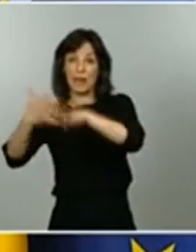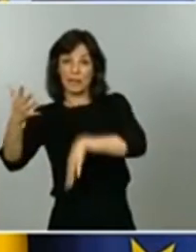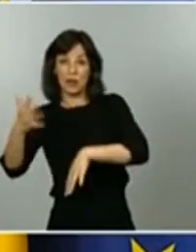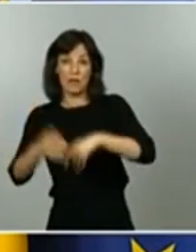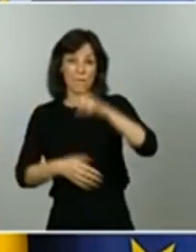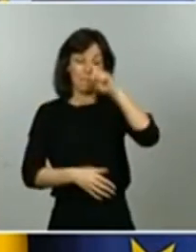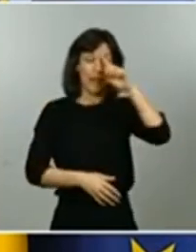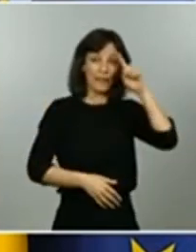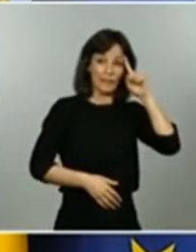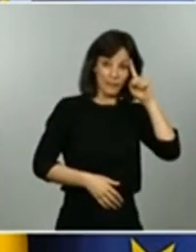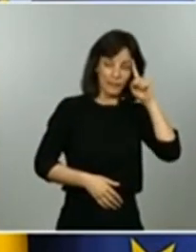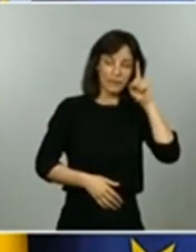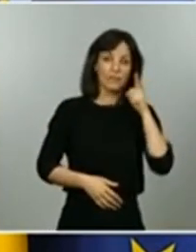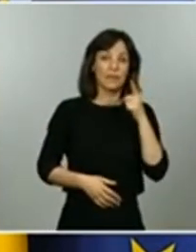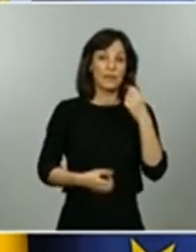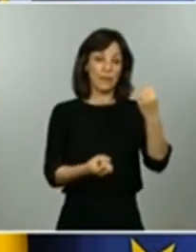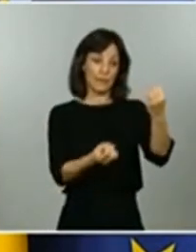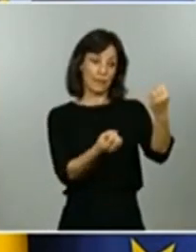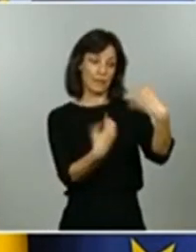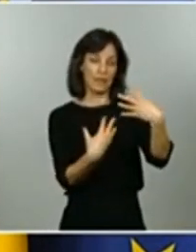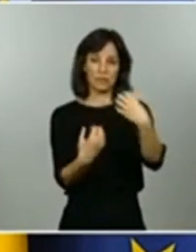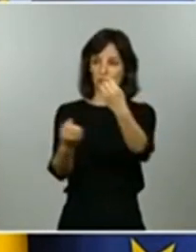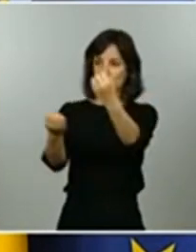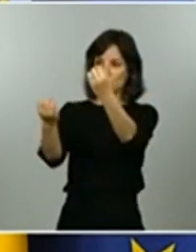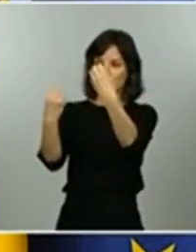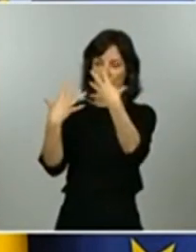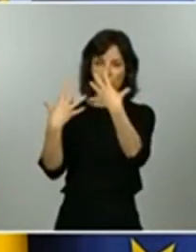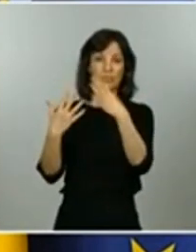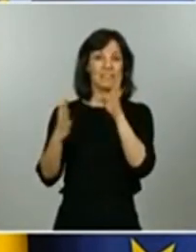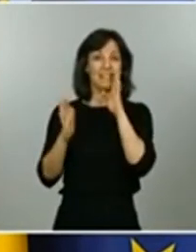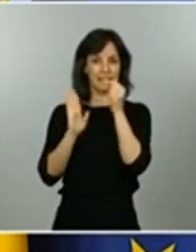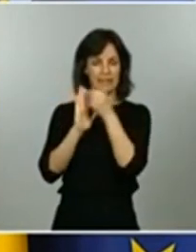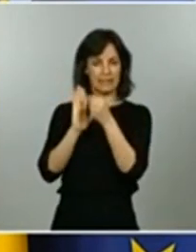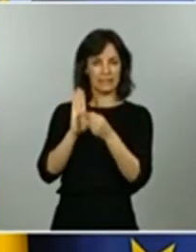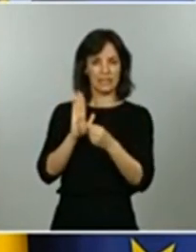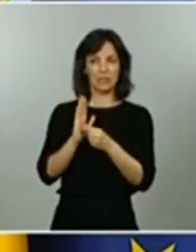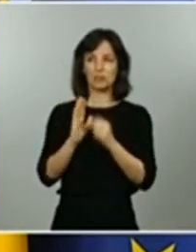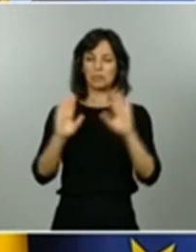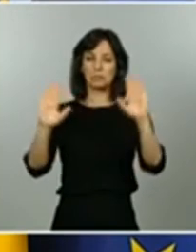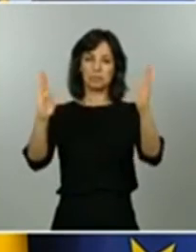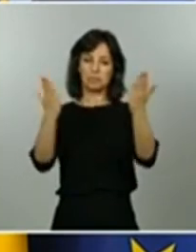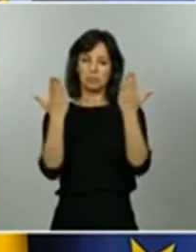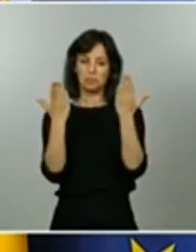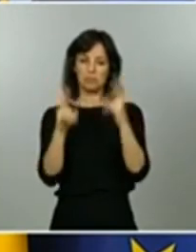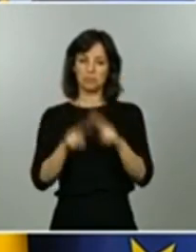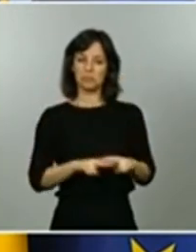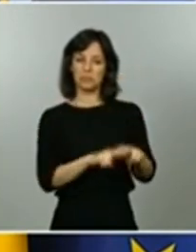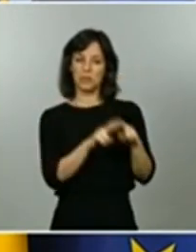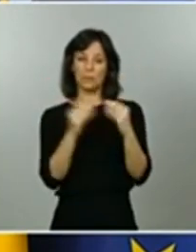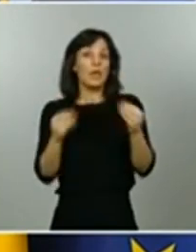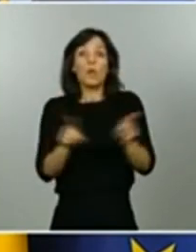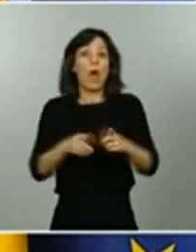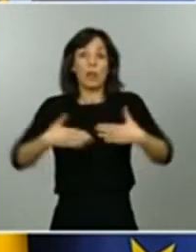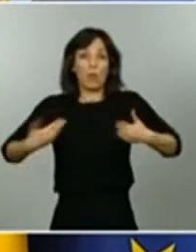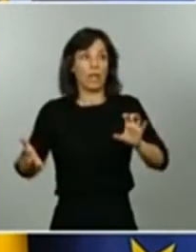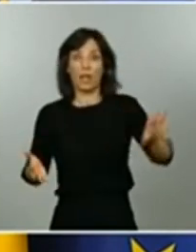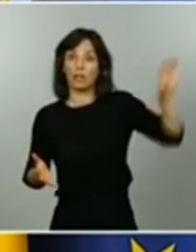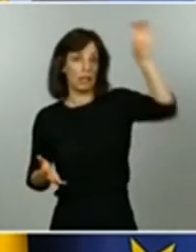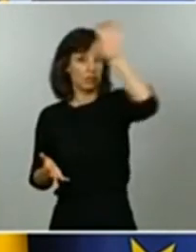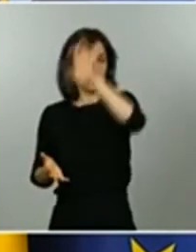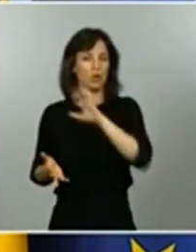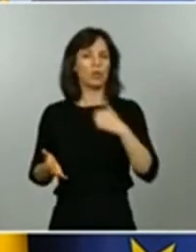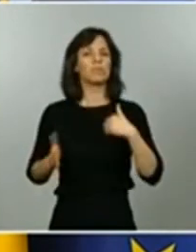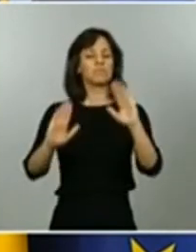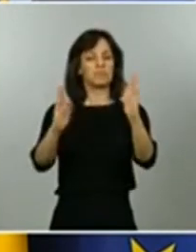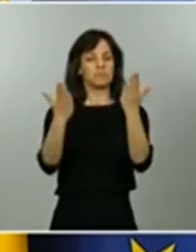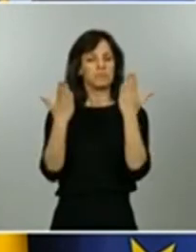permitan pensar de acuerdo a los criterios que se están valorando evaluándolos igual que a cualquier otro territorio que pueden pasar de fase